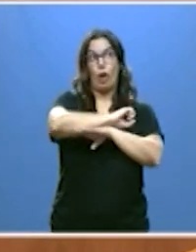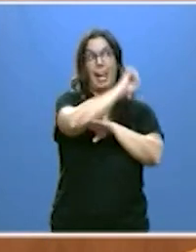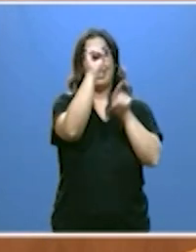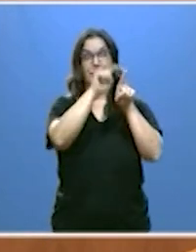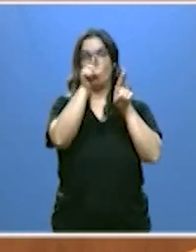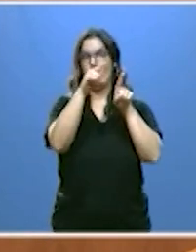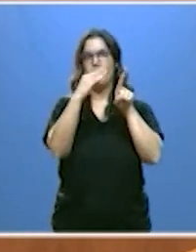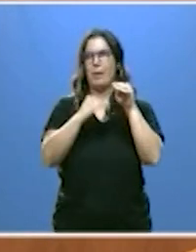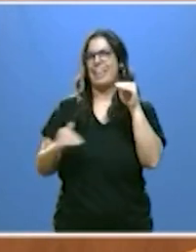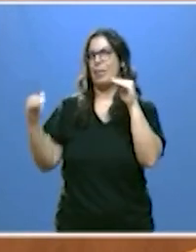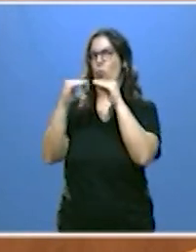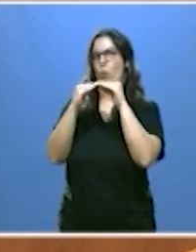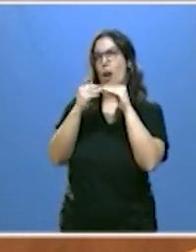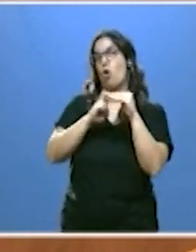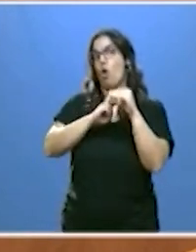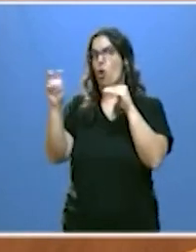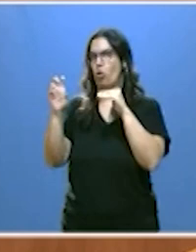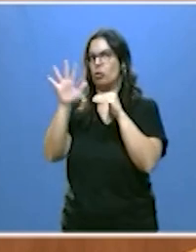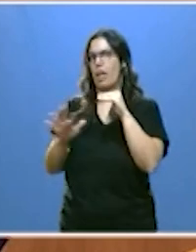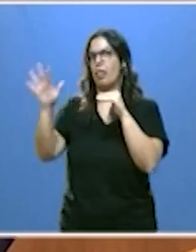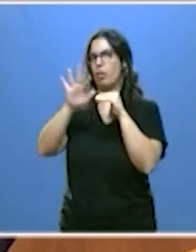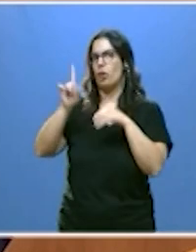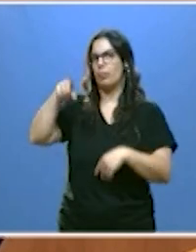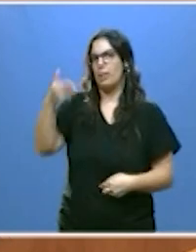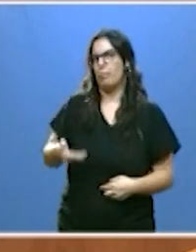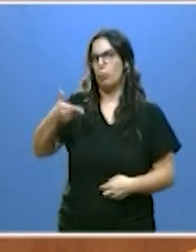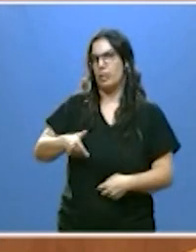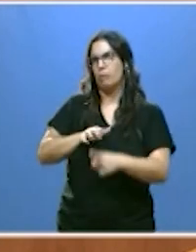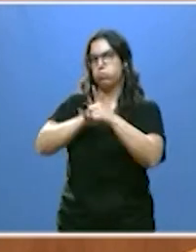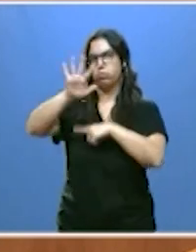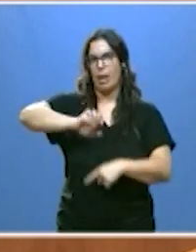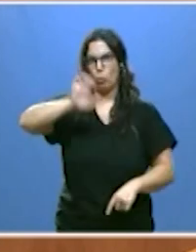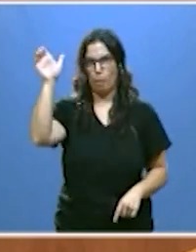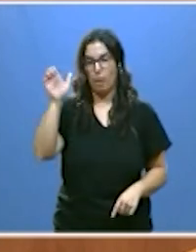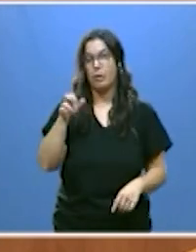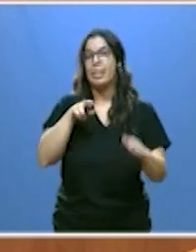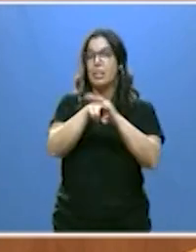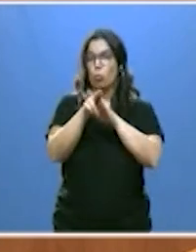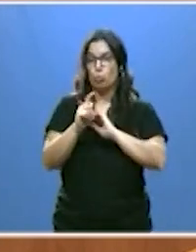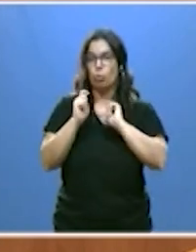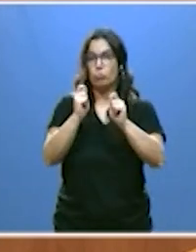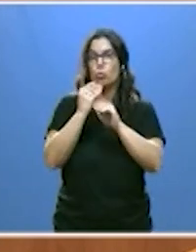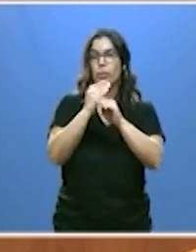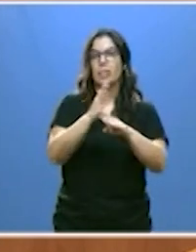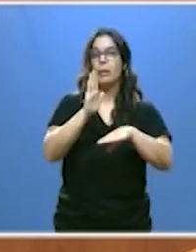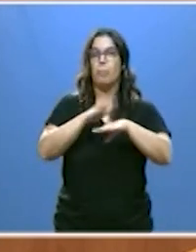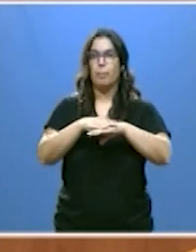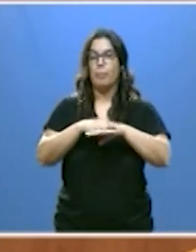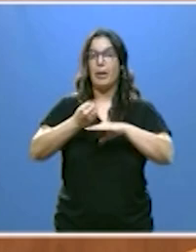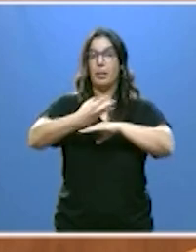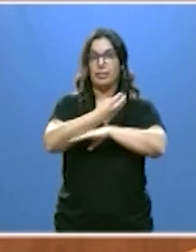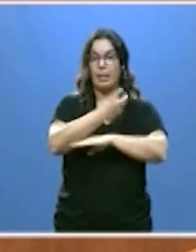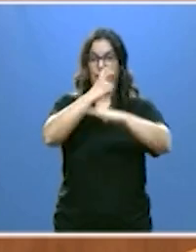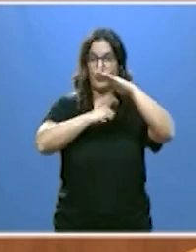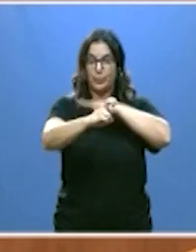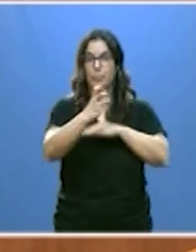respecto a otros grandes ejes estratégicos europeos y recursos suficientes para el soterramiento del ferrocarril